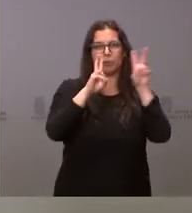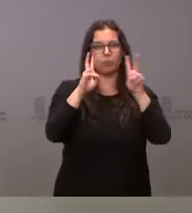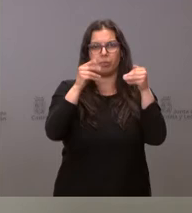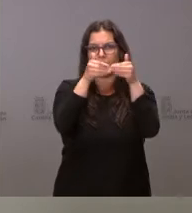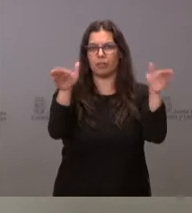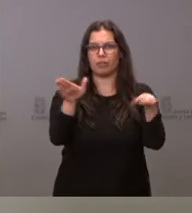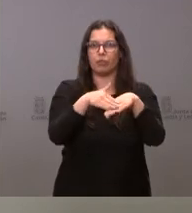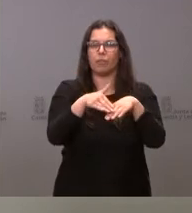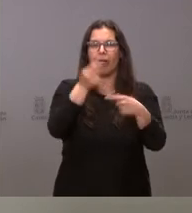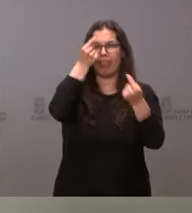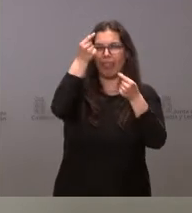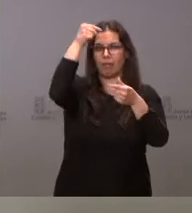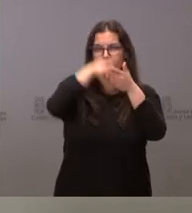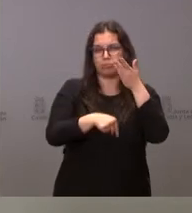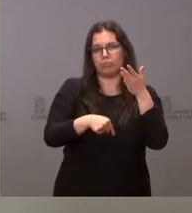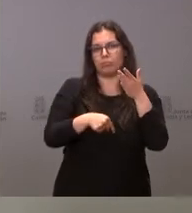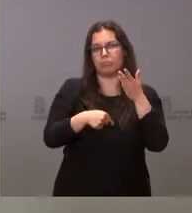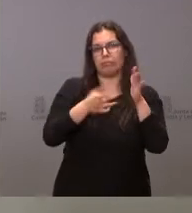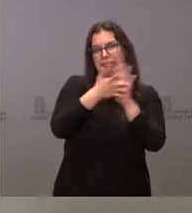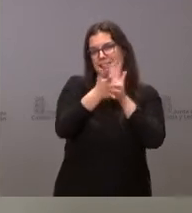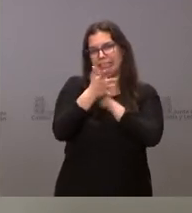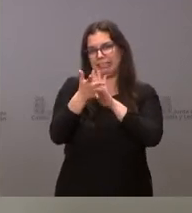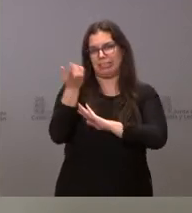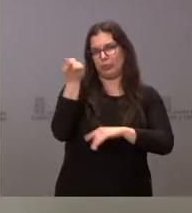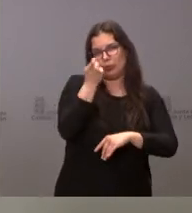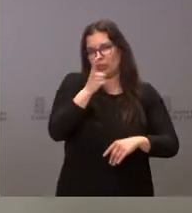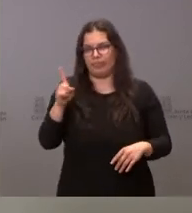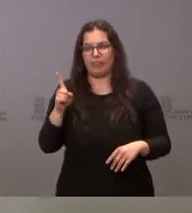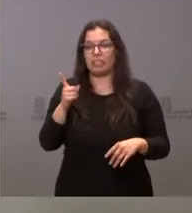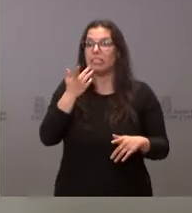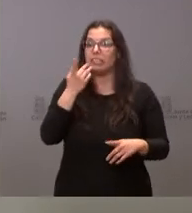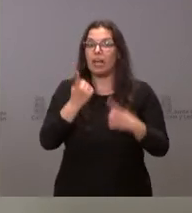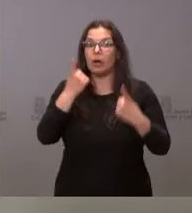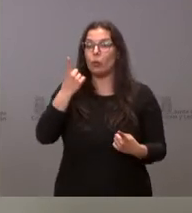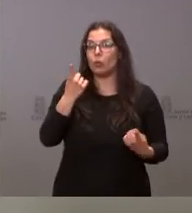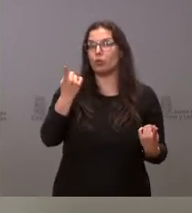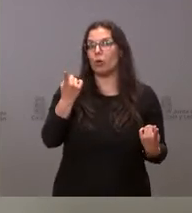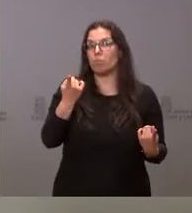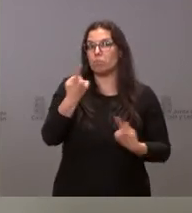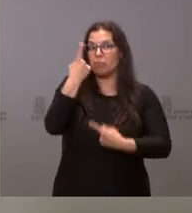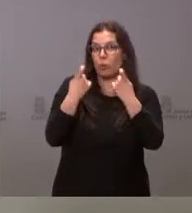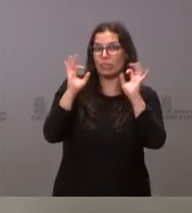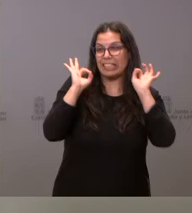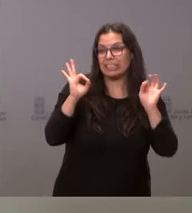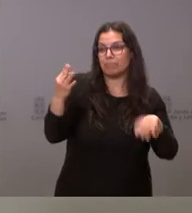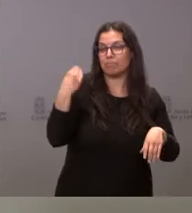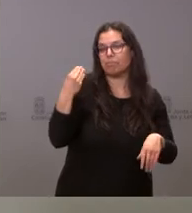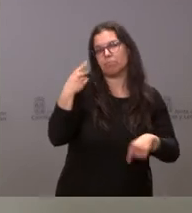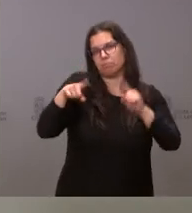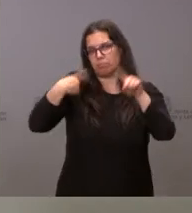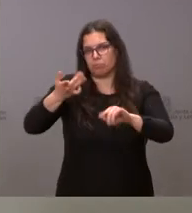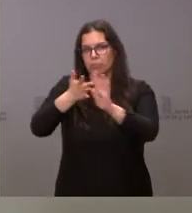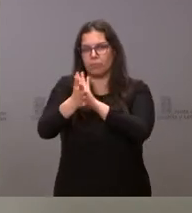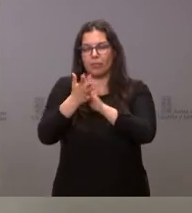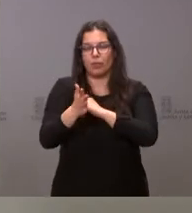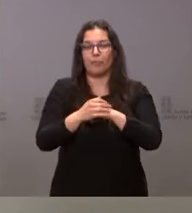tengan el detalle de los mismos. No paso a detallarlo con concreción, salvo que ustedes tengan alguna pregunta que formular. Sí quiero significar nuestro